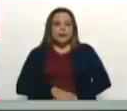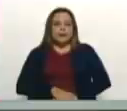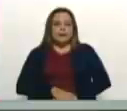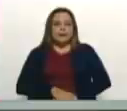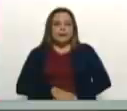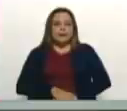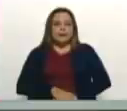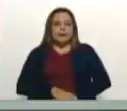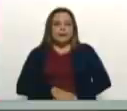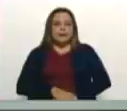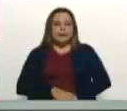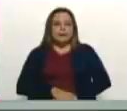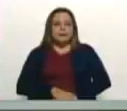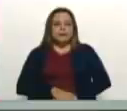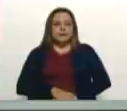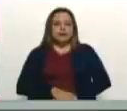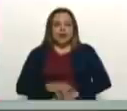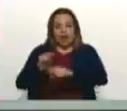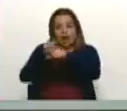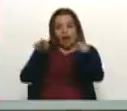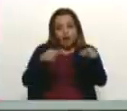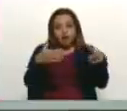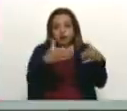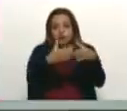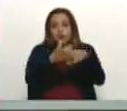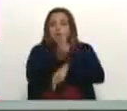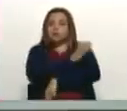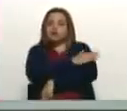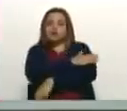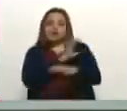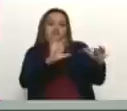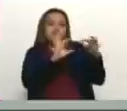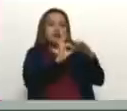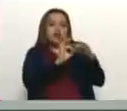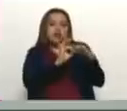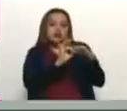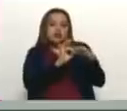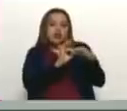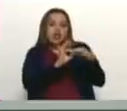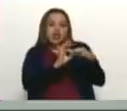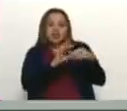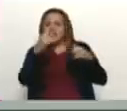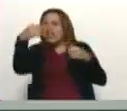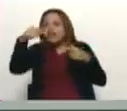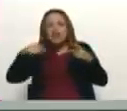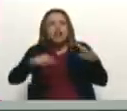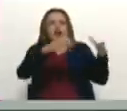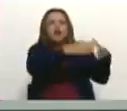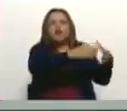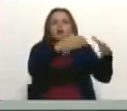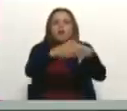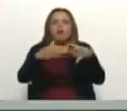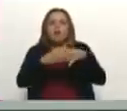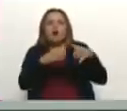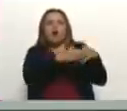Ellos, la Plataforma Unitaria es un sector de varios sectores de la oposición venezolana,